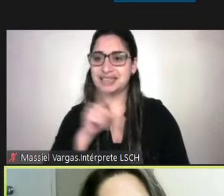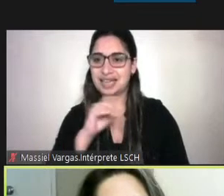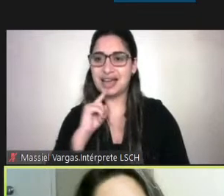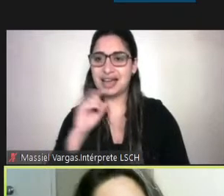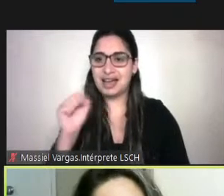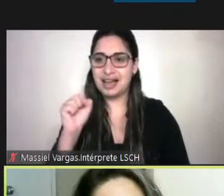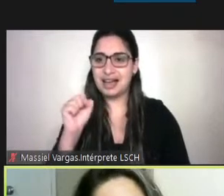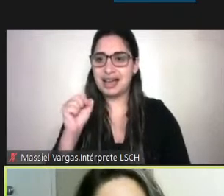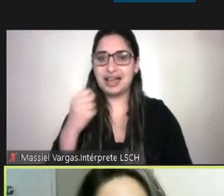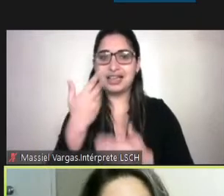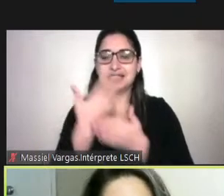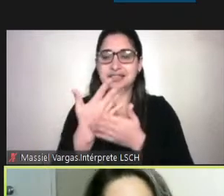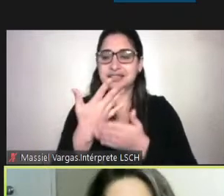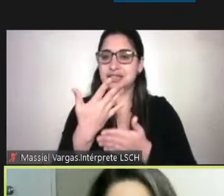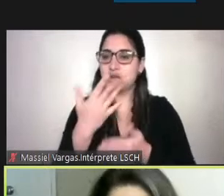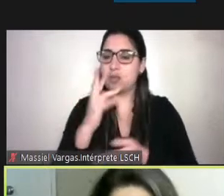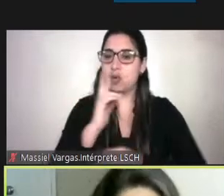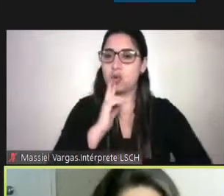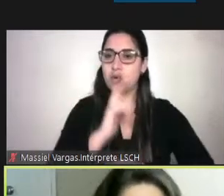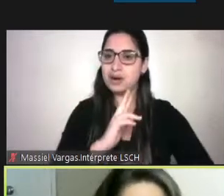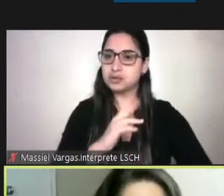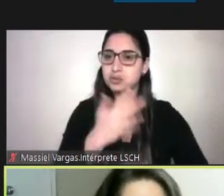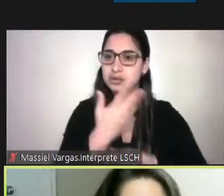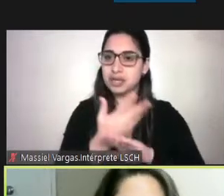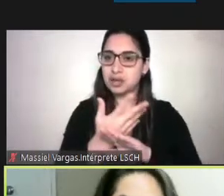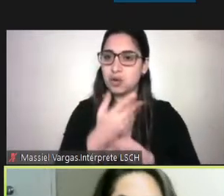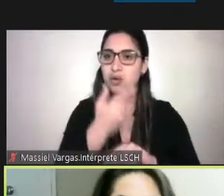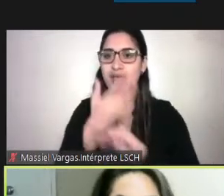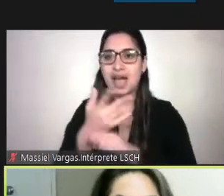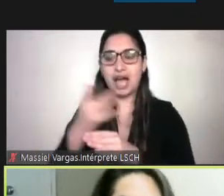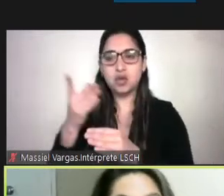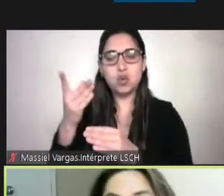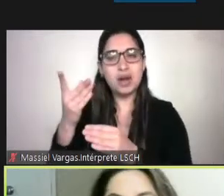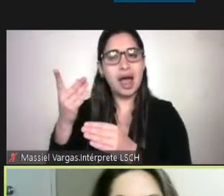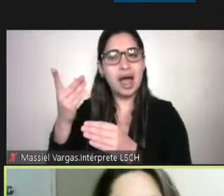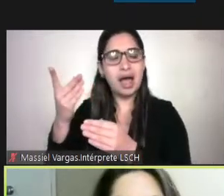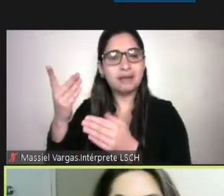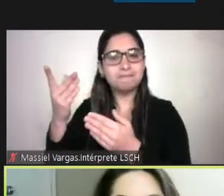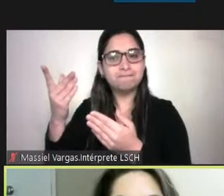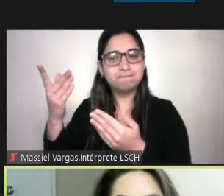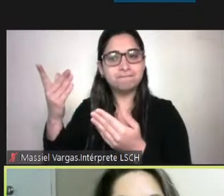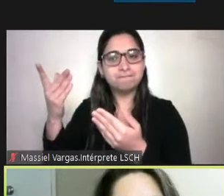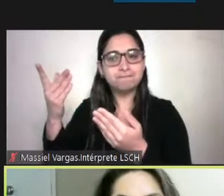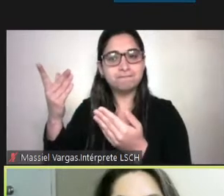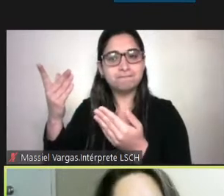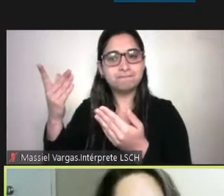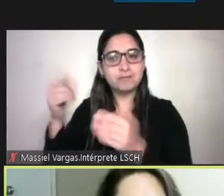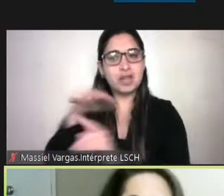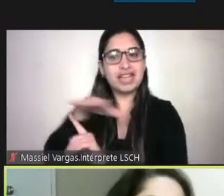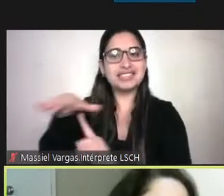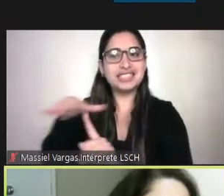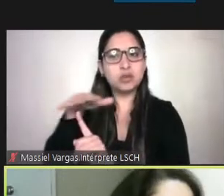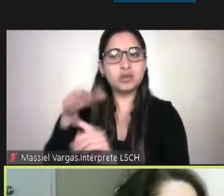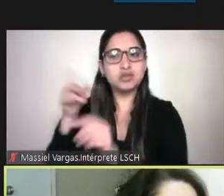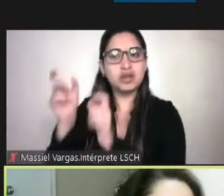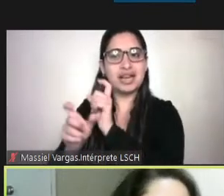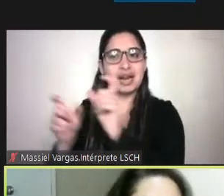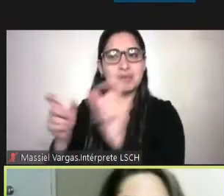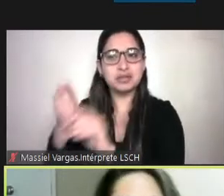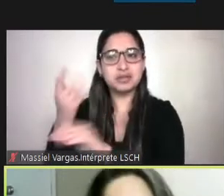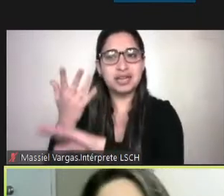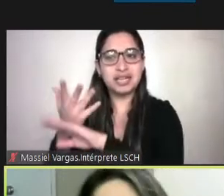sino que un resultado donde existe una deficiencia. ¿Ya? Una, cualquier situación que la persona pueda tener una deficiencia.